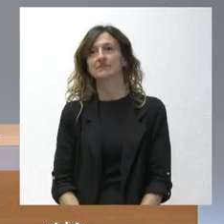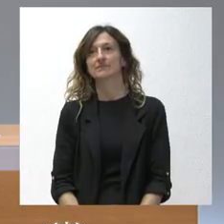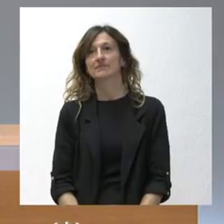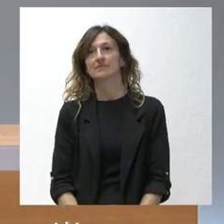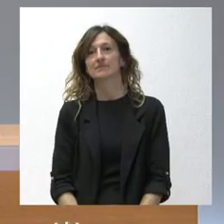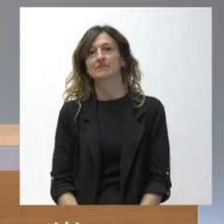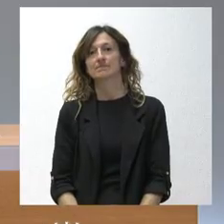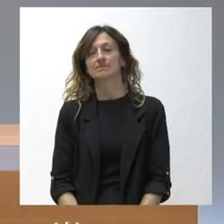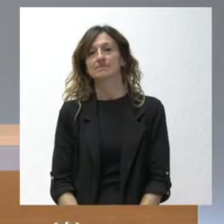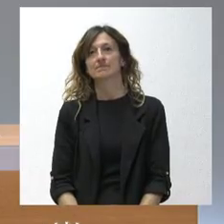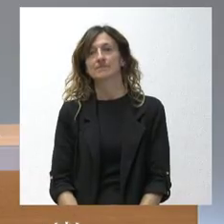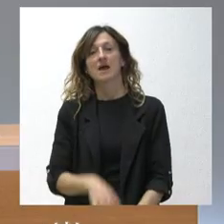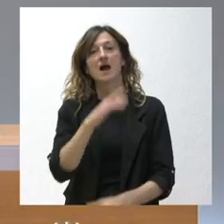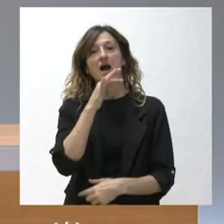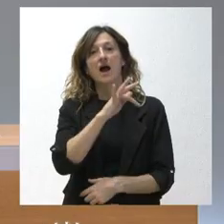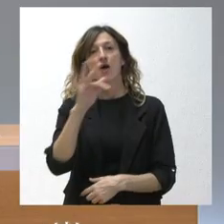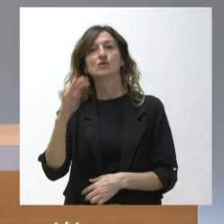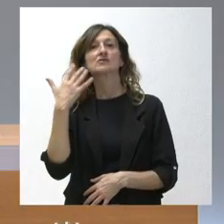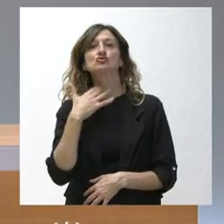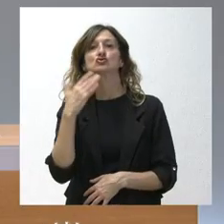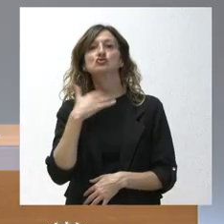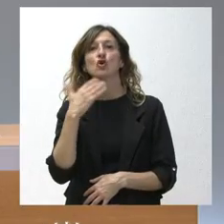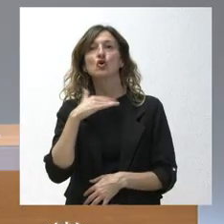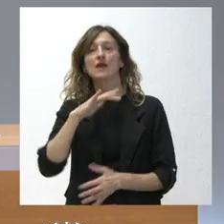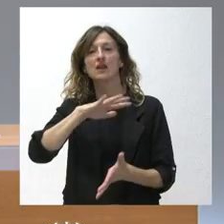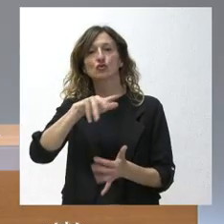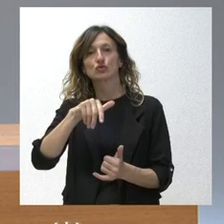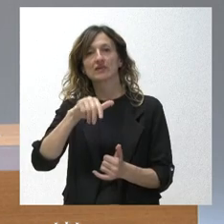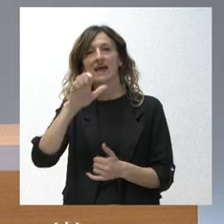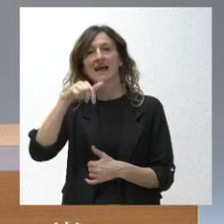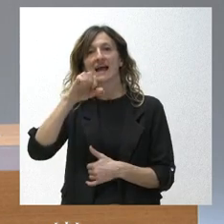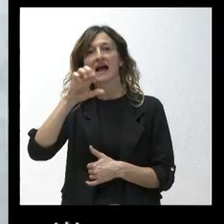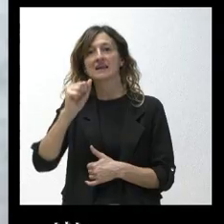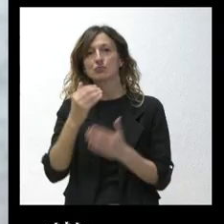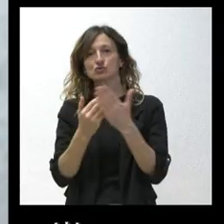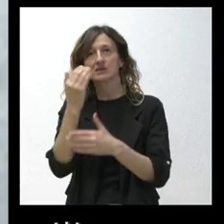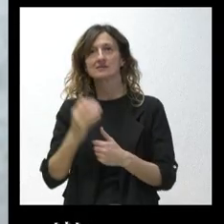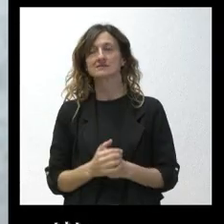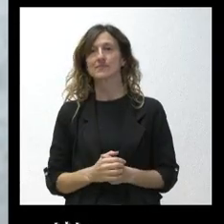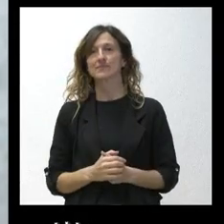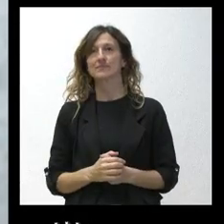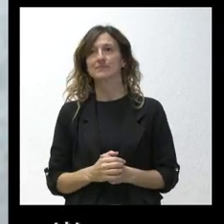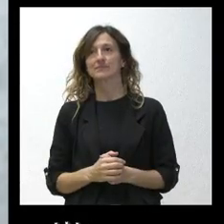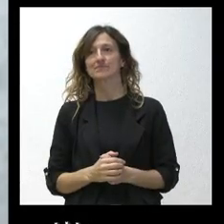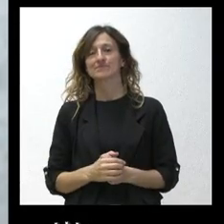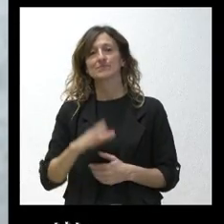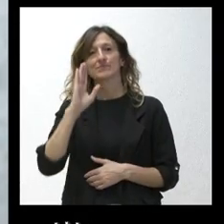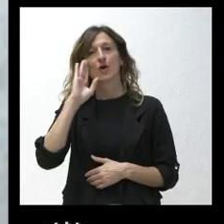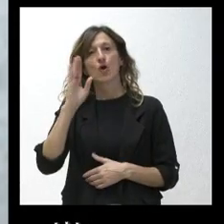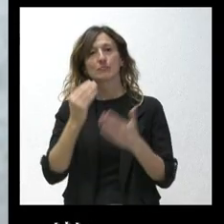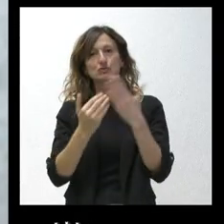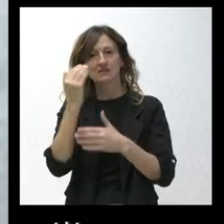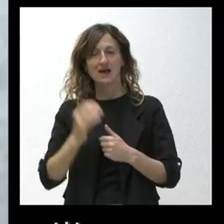Pues, acudimos ahora hasta Soria. Soria Noticias, en Carna Muñoz. Buenos días. Hola, buenos días.